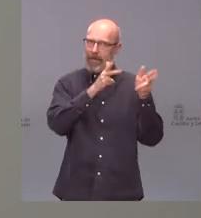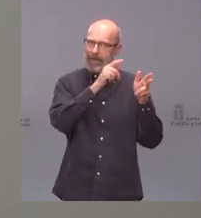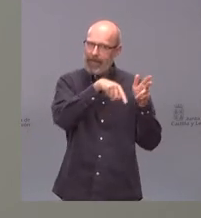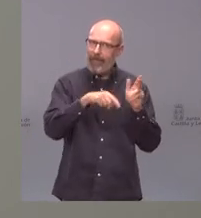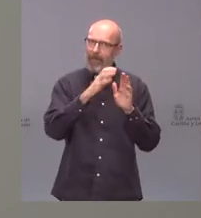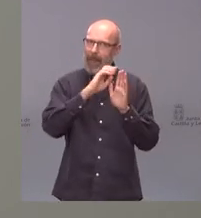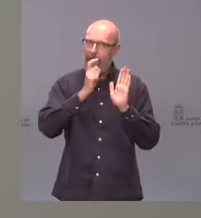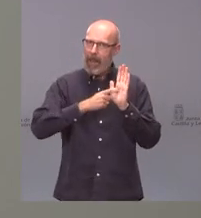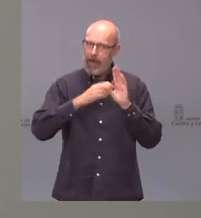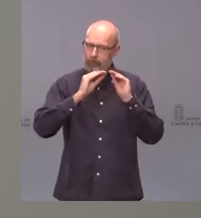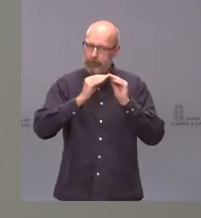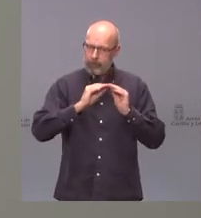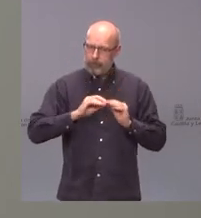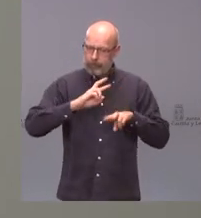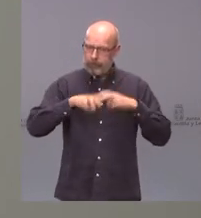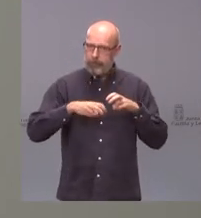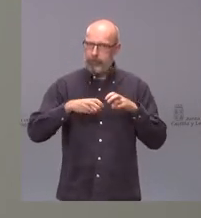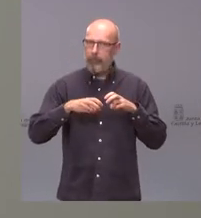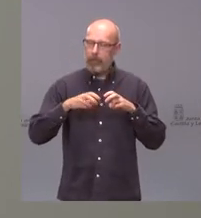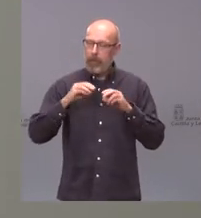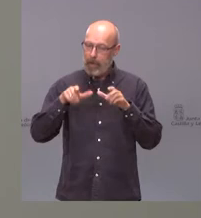y para mirar al futuro.